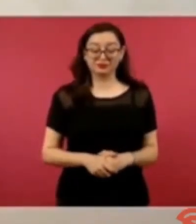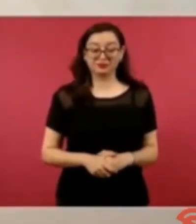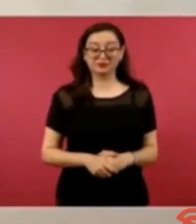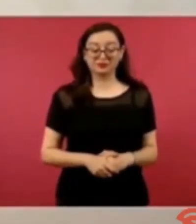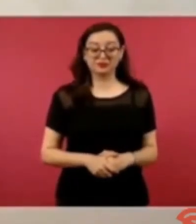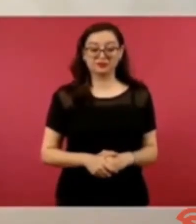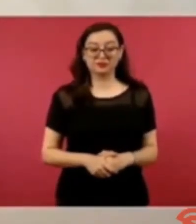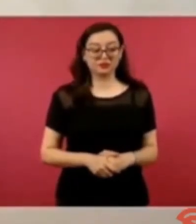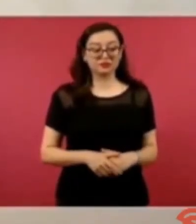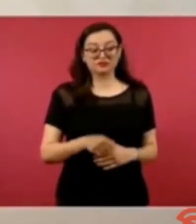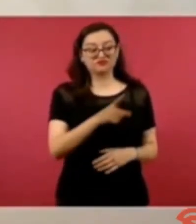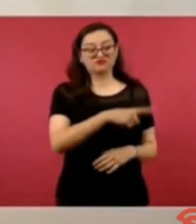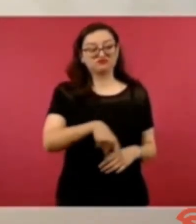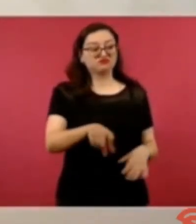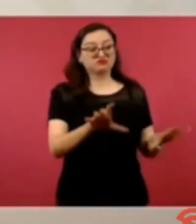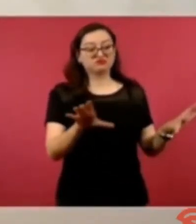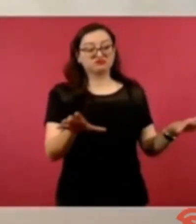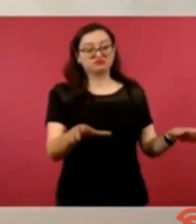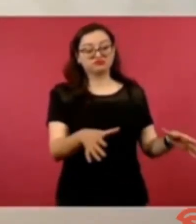viven en otro mundo